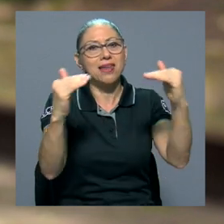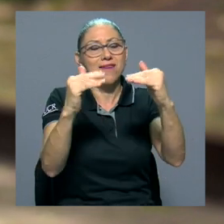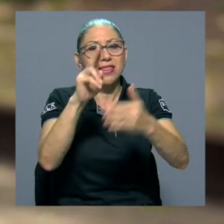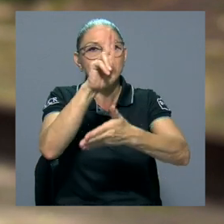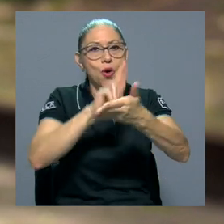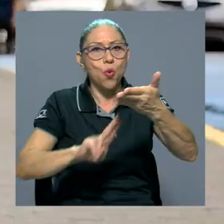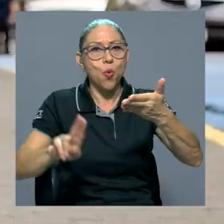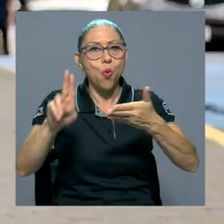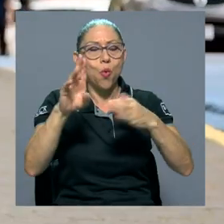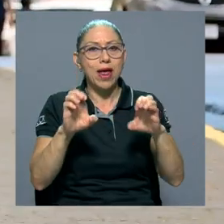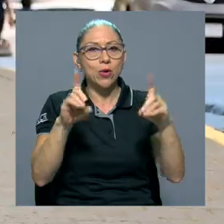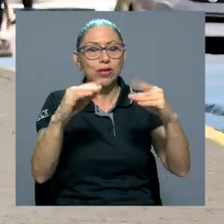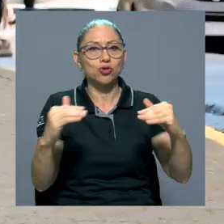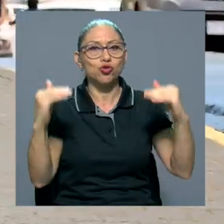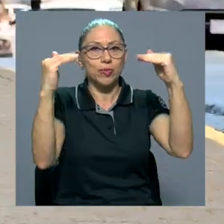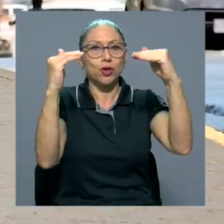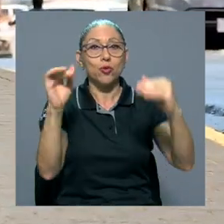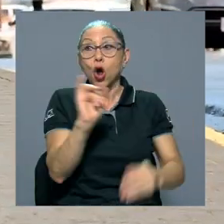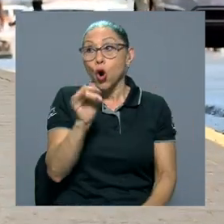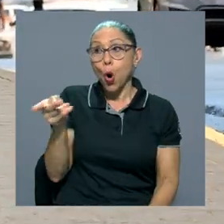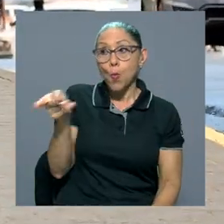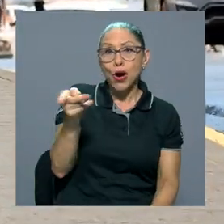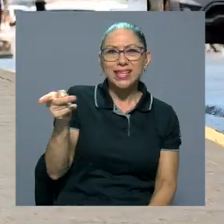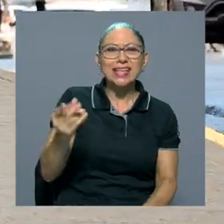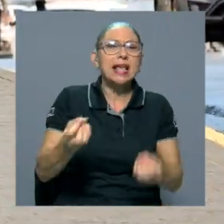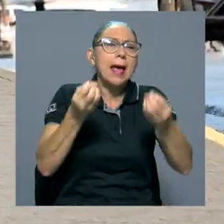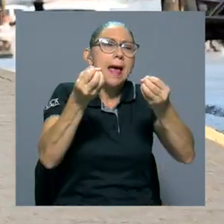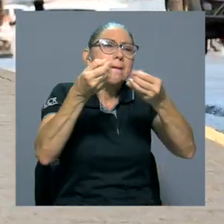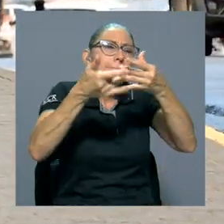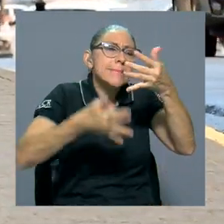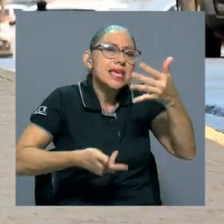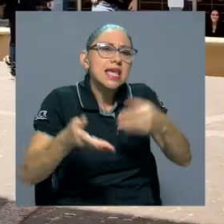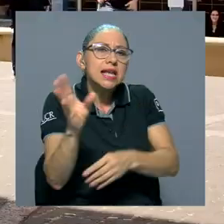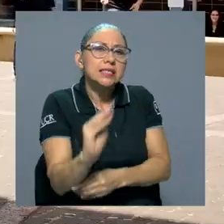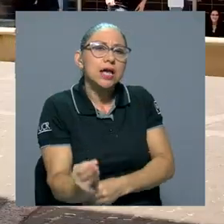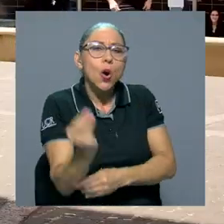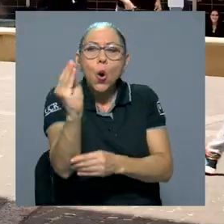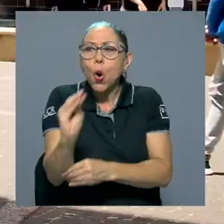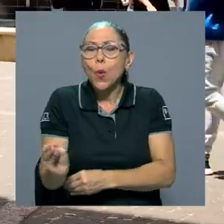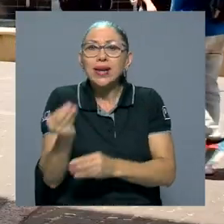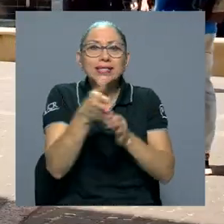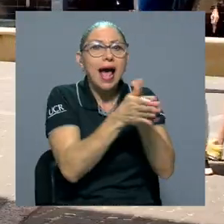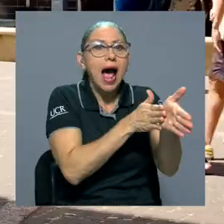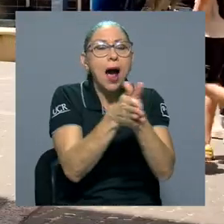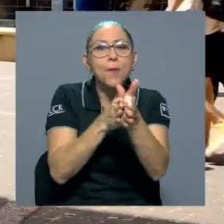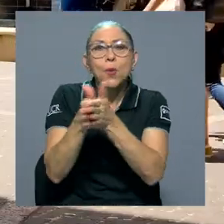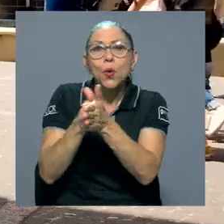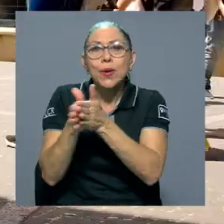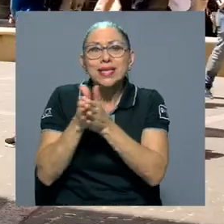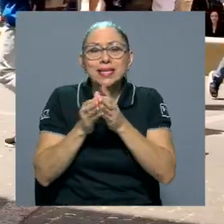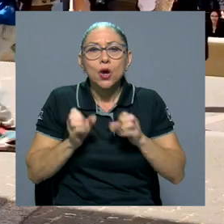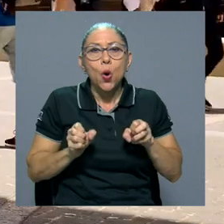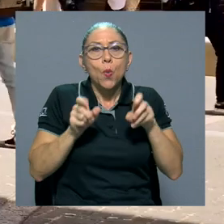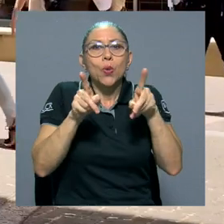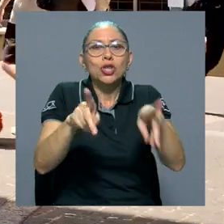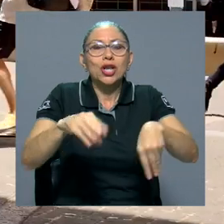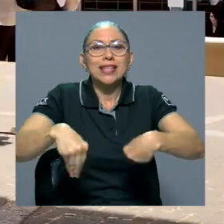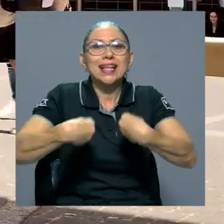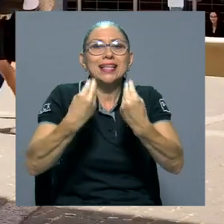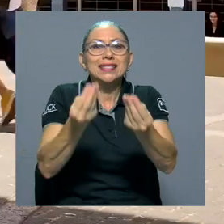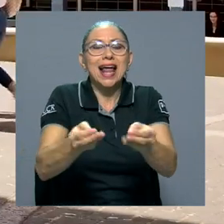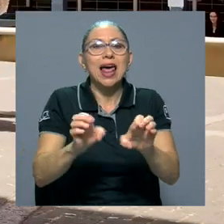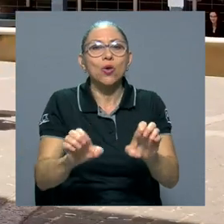universitaria. Así como ellas, hay miles de jóvenes que aprovechan las oportunidades que la educación superior